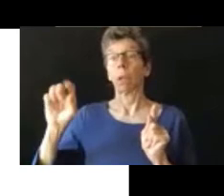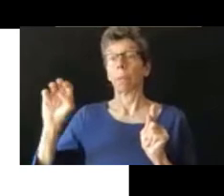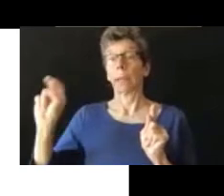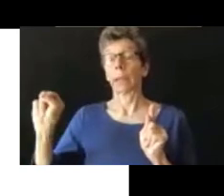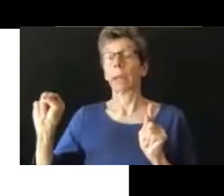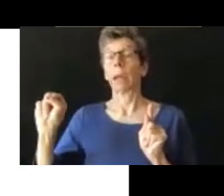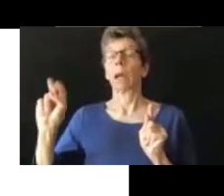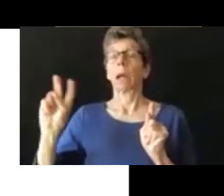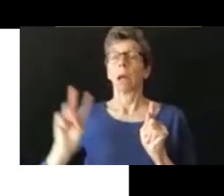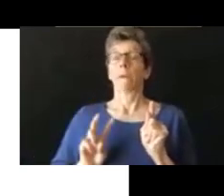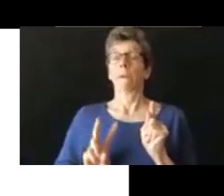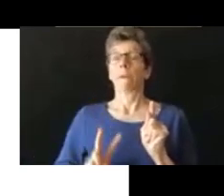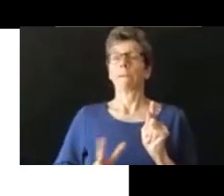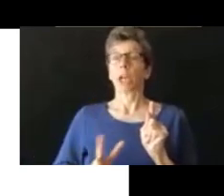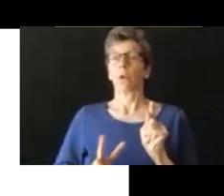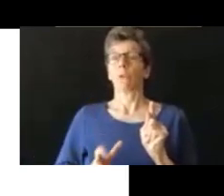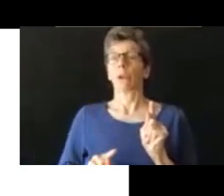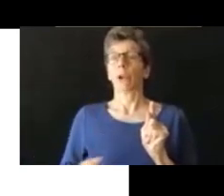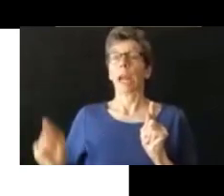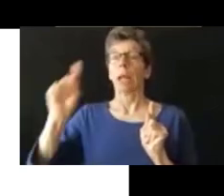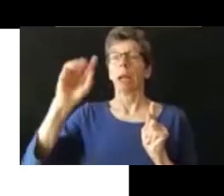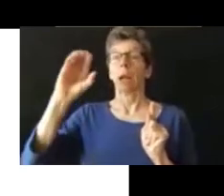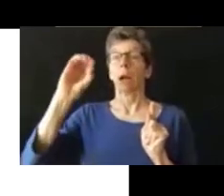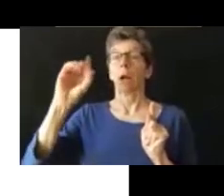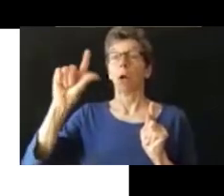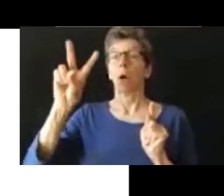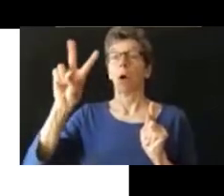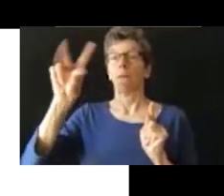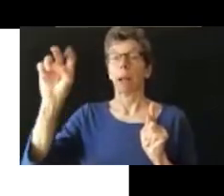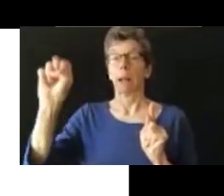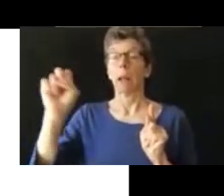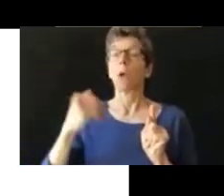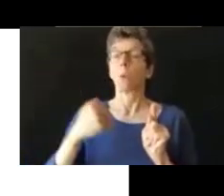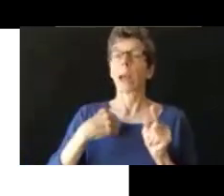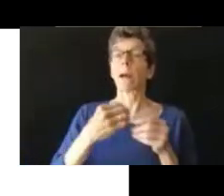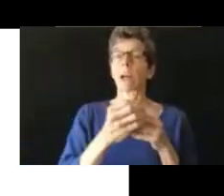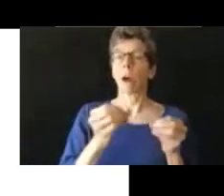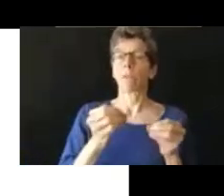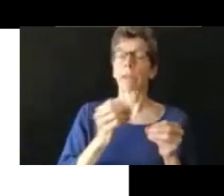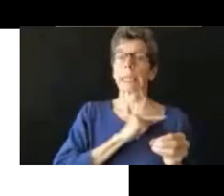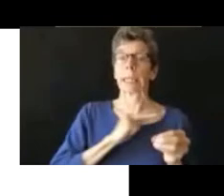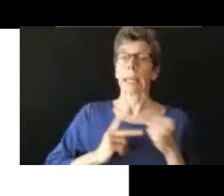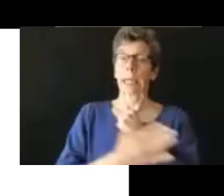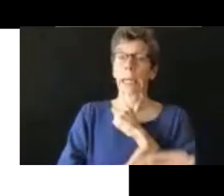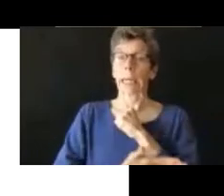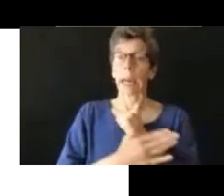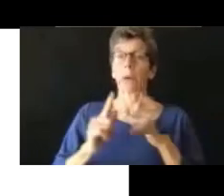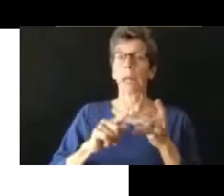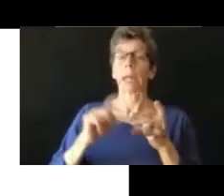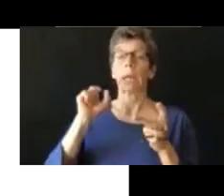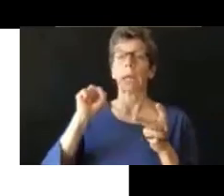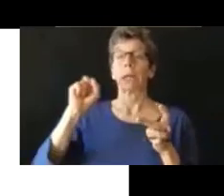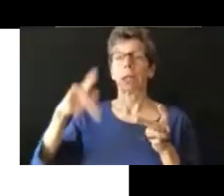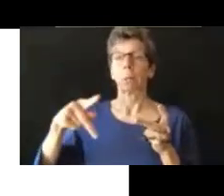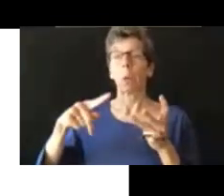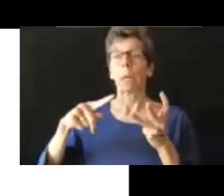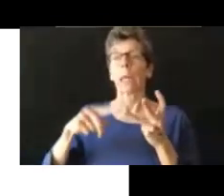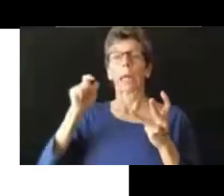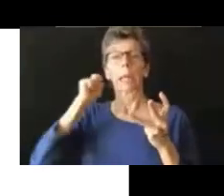Vancouver. King Child tiene sus oficinas en el condado de King, Pierce, Spokane y Yakima.